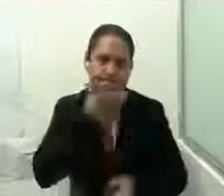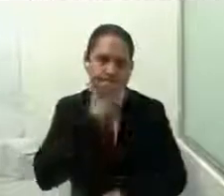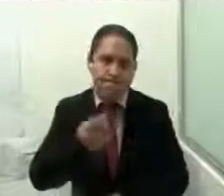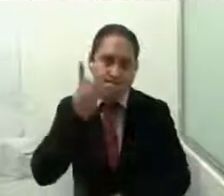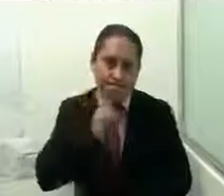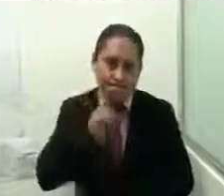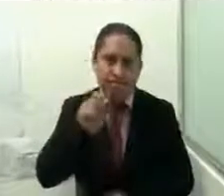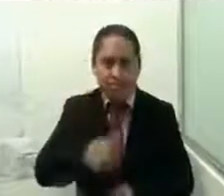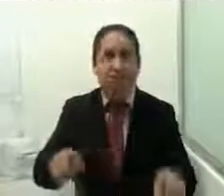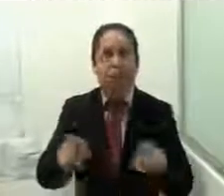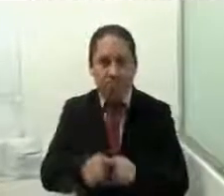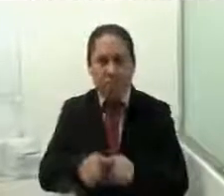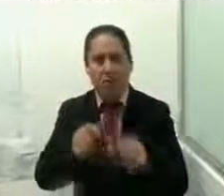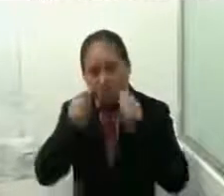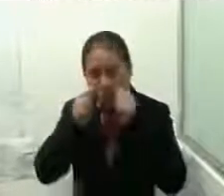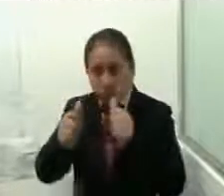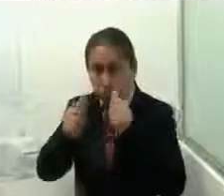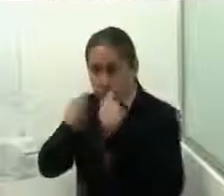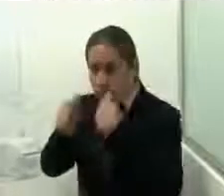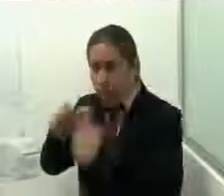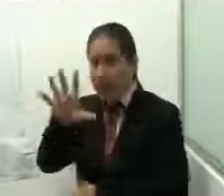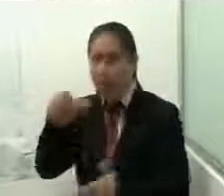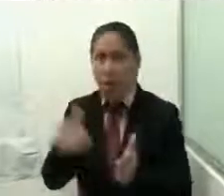municipal, atendiendo a más de 5.000 mujeres.